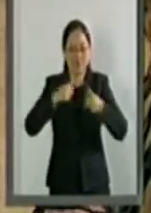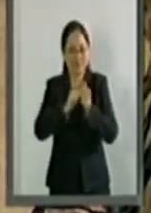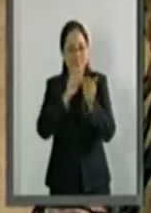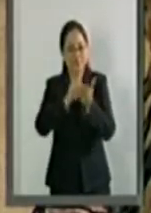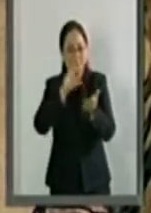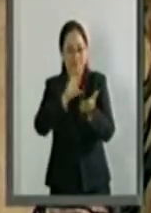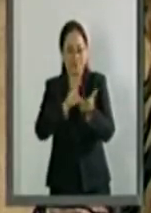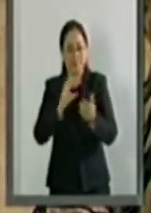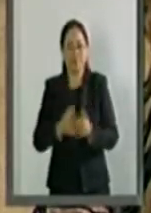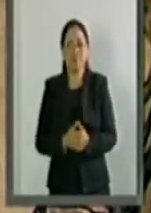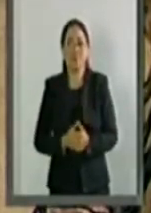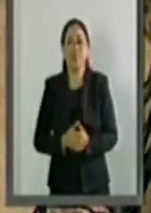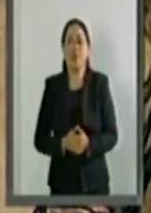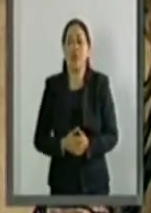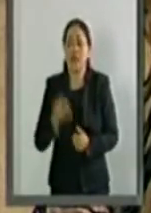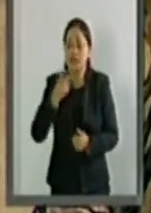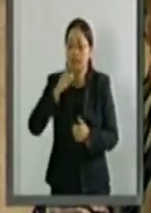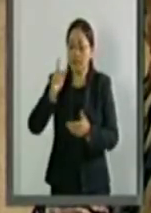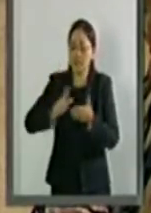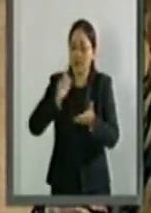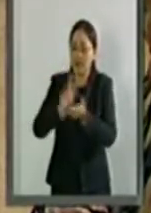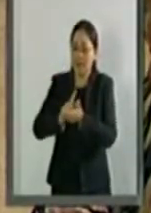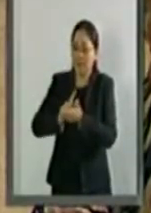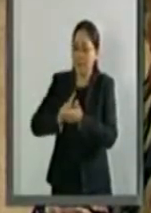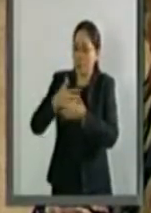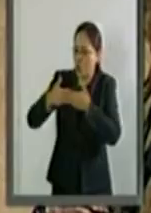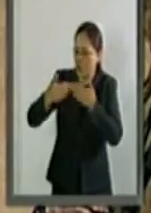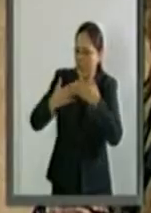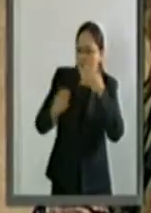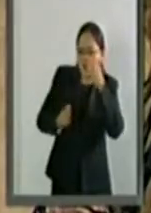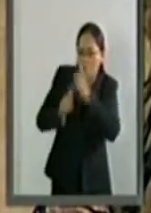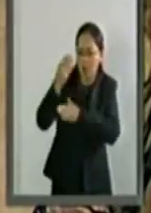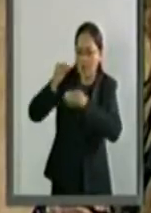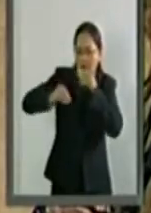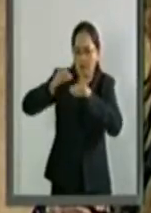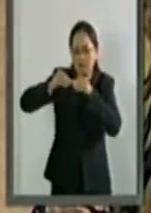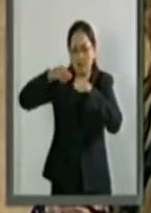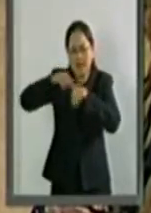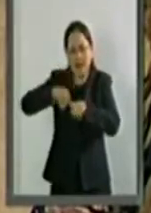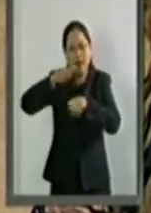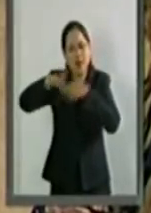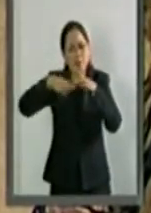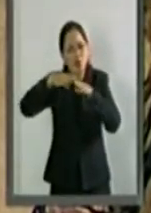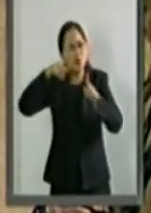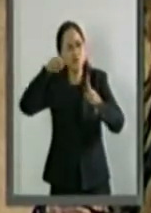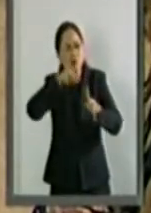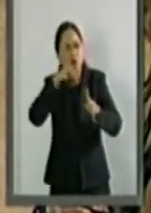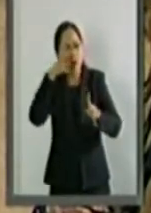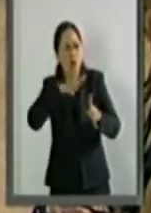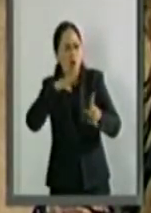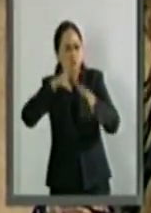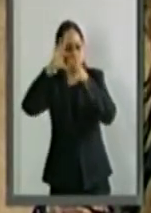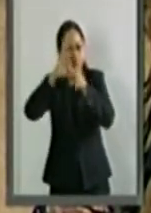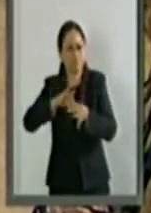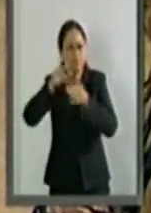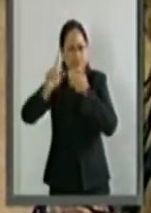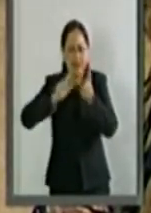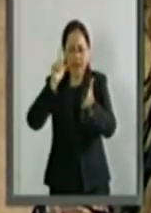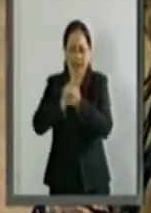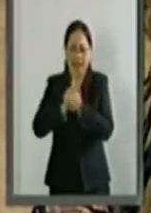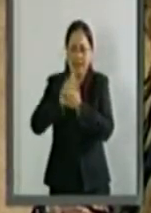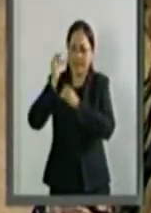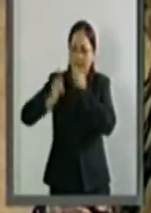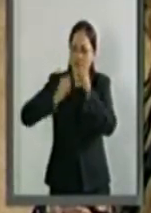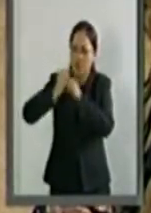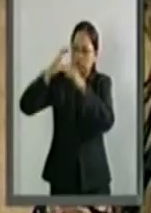con Discapacidad. Es la ley más moderna en el mundo con esta visión y con esta armonización con la ley. Y